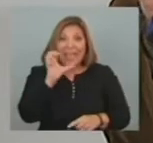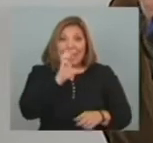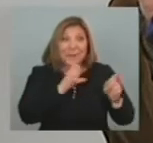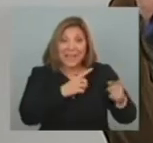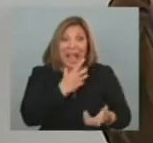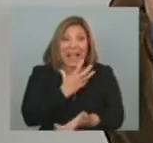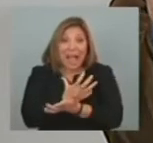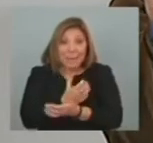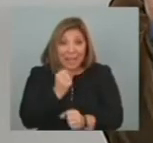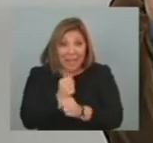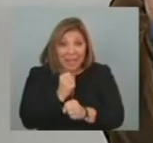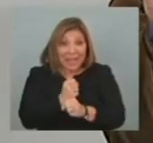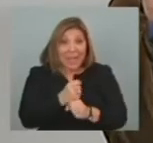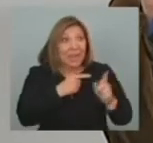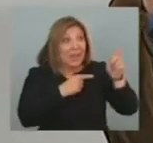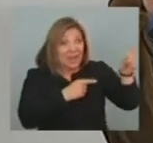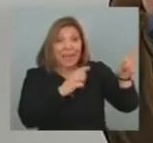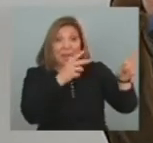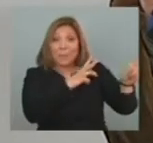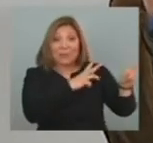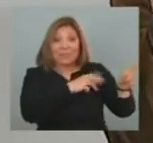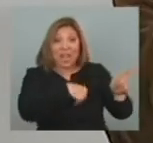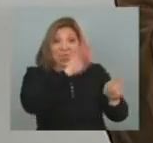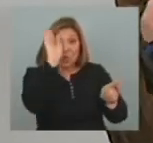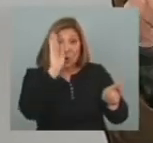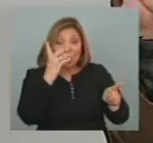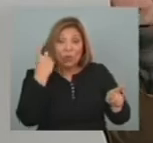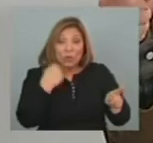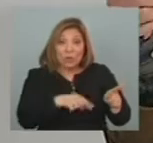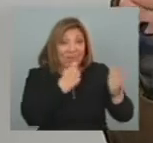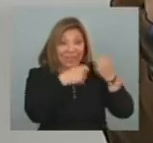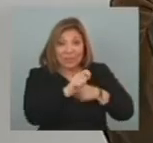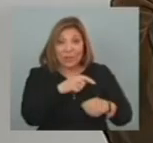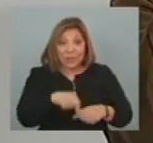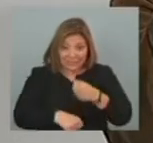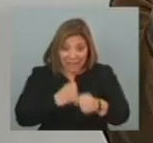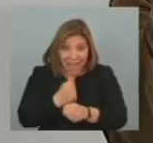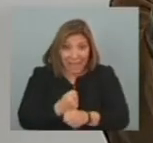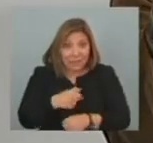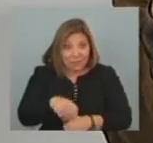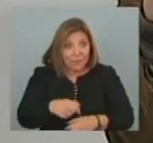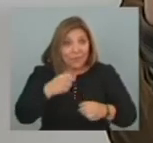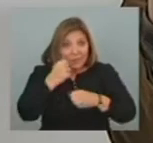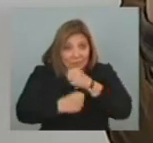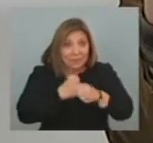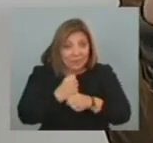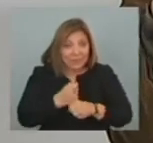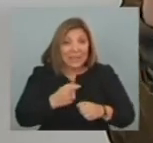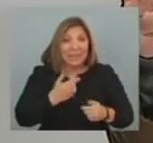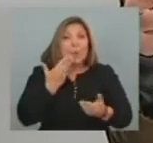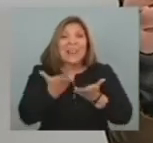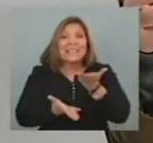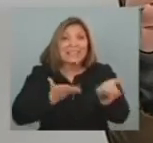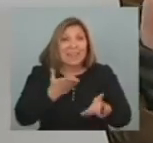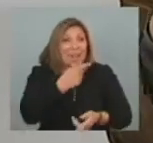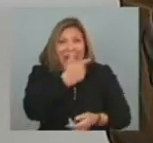Trabajó Ancap Que fue privatizada Esa empresa Que fue la que Durante estos años Hizo esta planta Por una licitación No porque haya